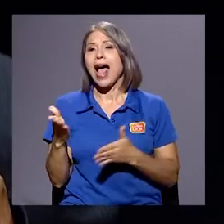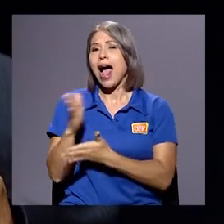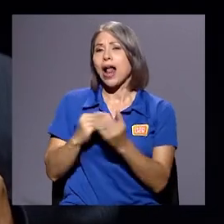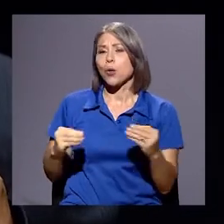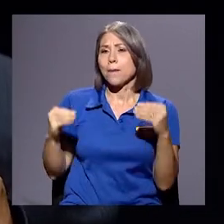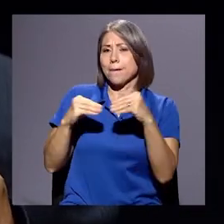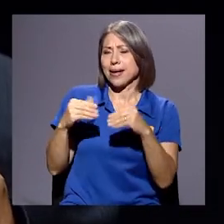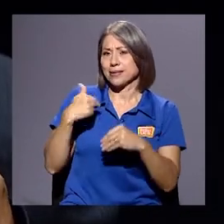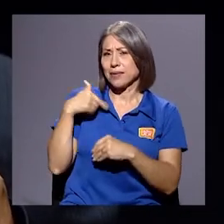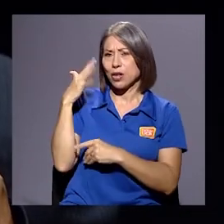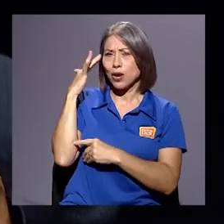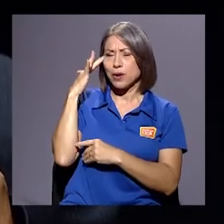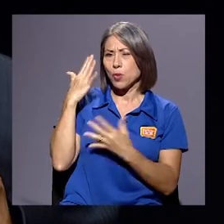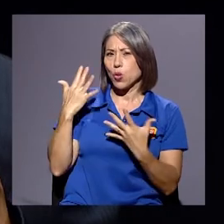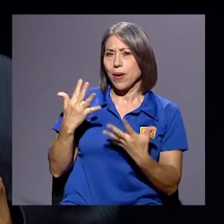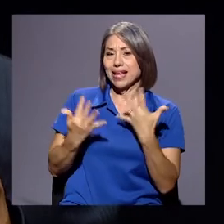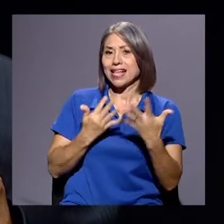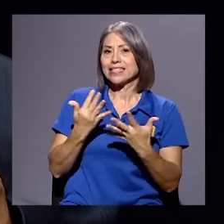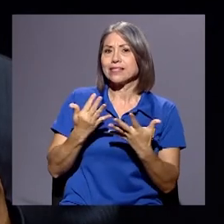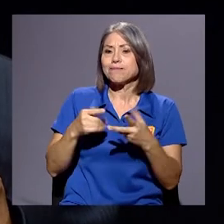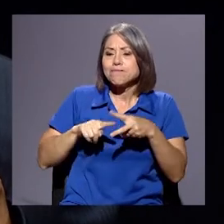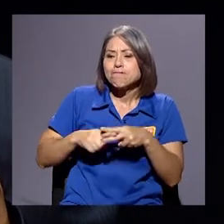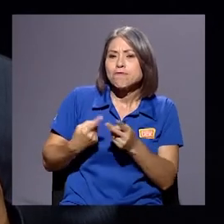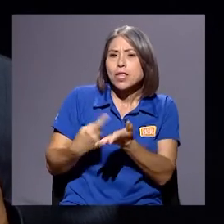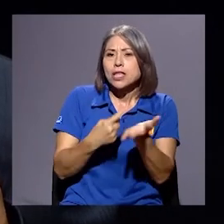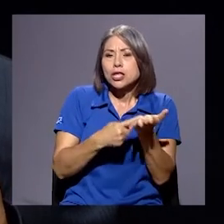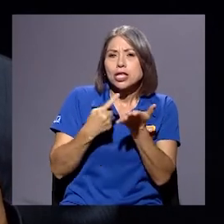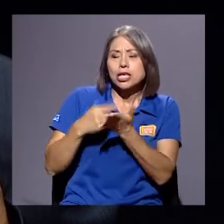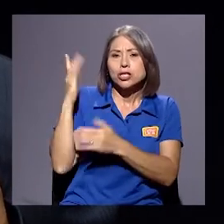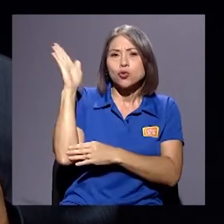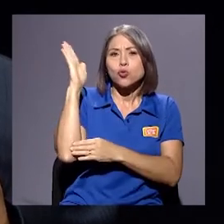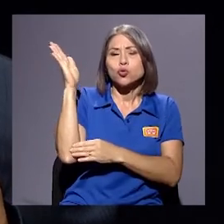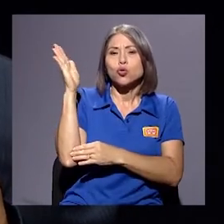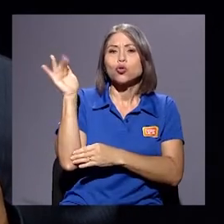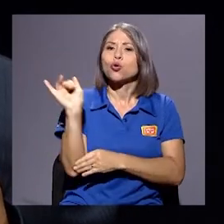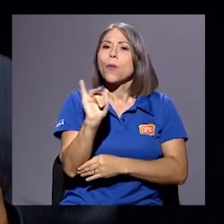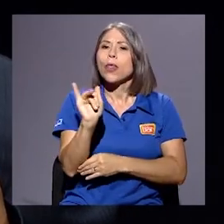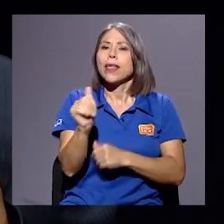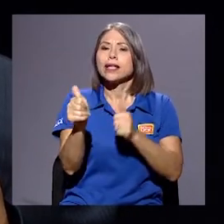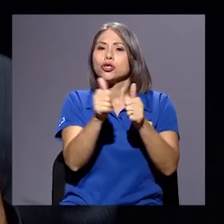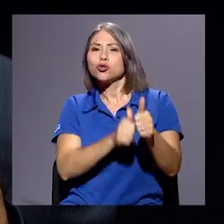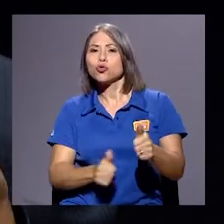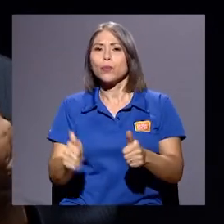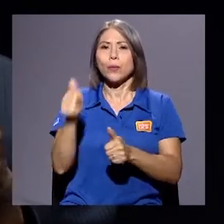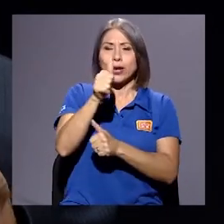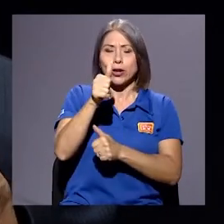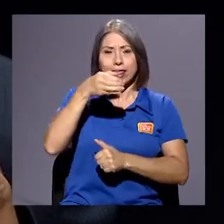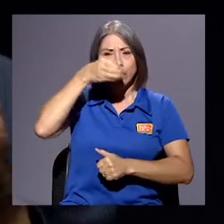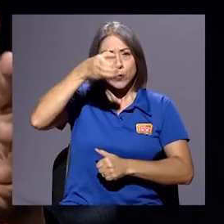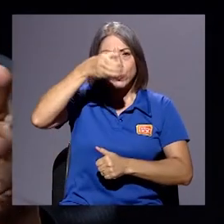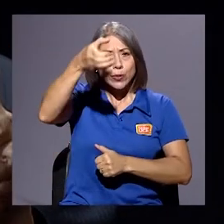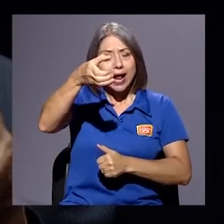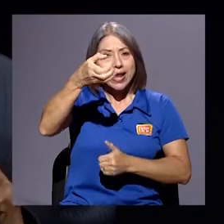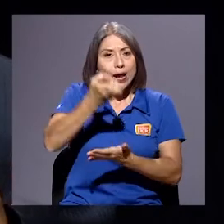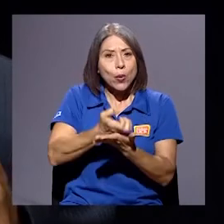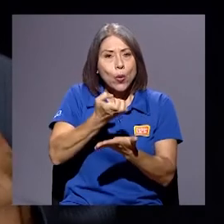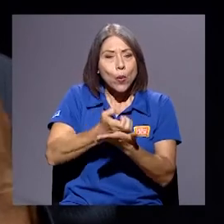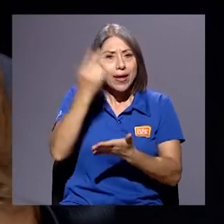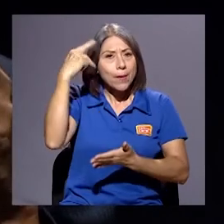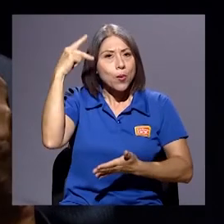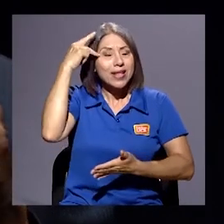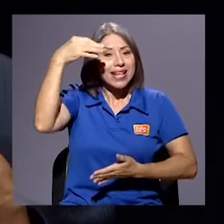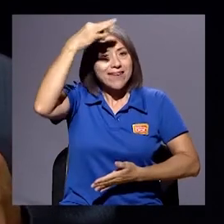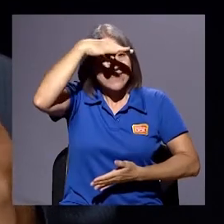Marlon, es la construcción de discursos de una superioridad cultural, económica, política, filosófica, hasta